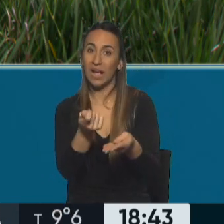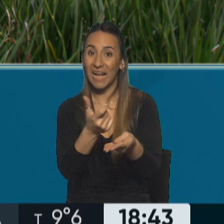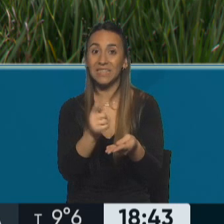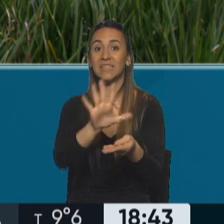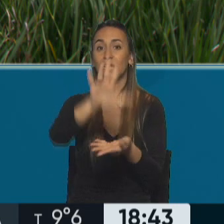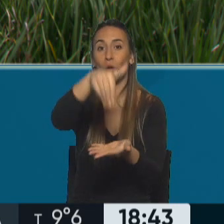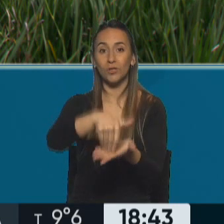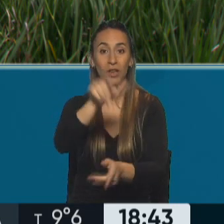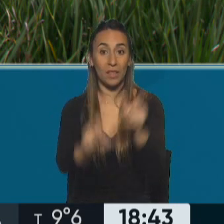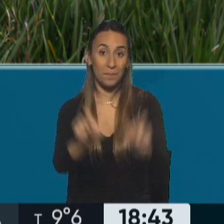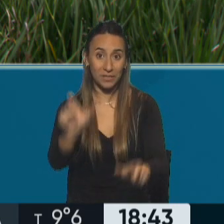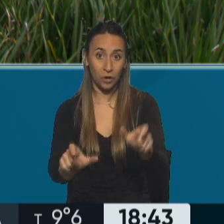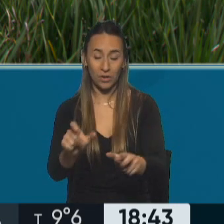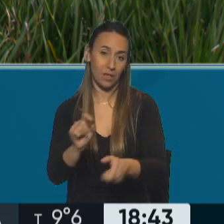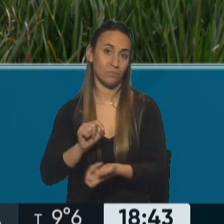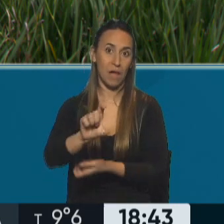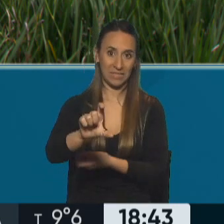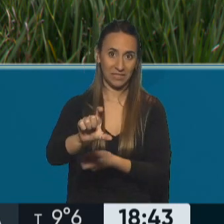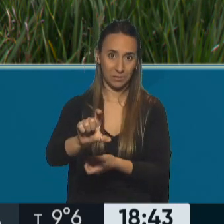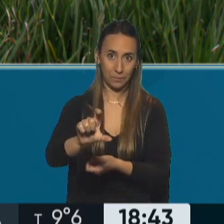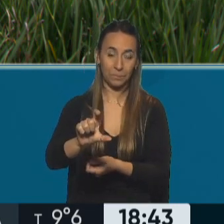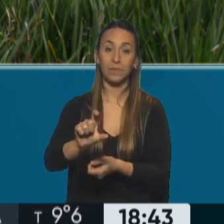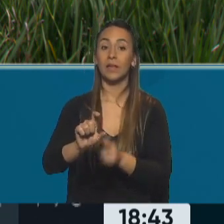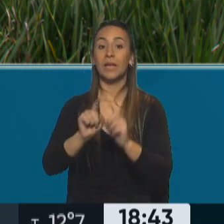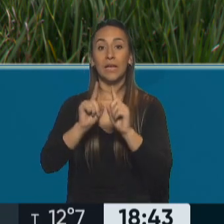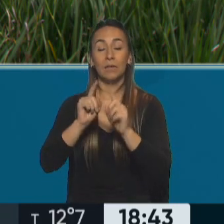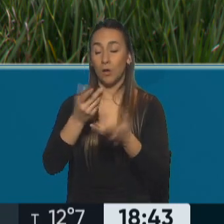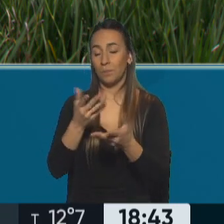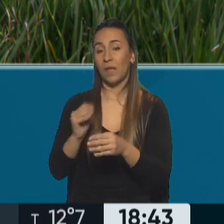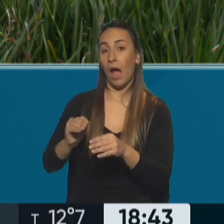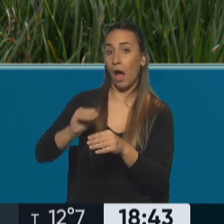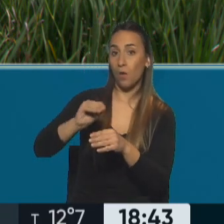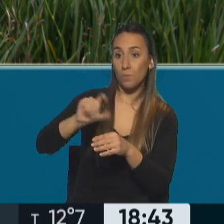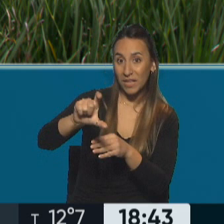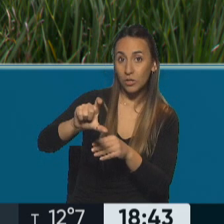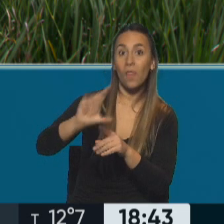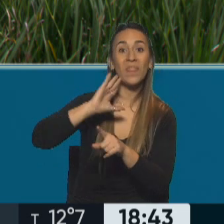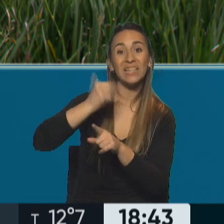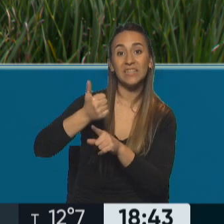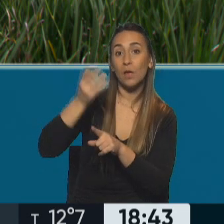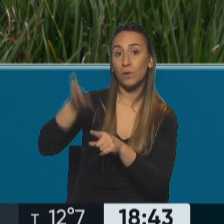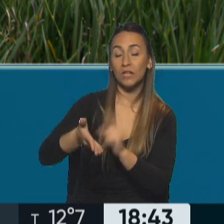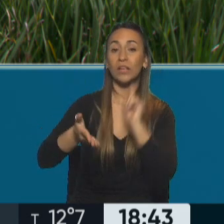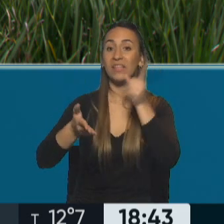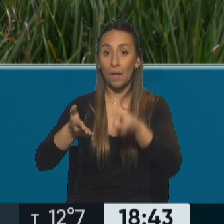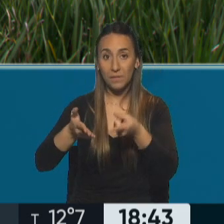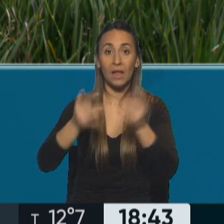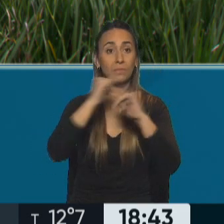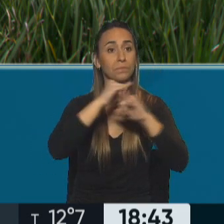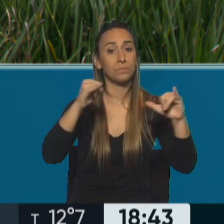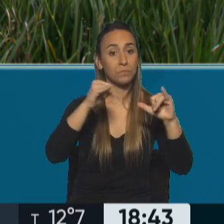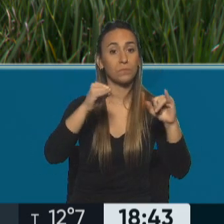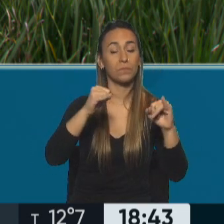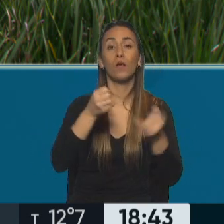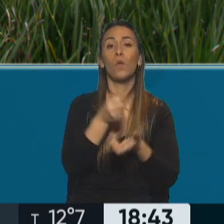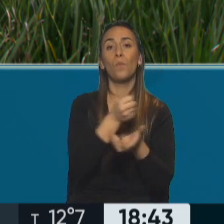5 millones de personas. Además, no solo el aumento del 16%, si no se va a a conocer el monto del